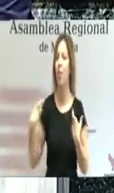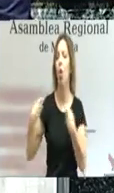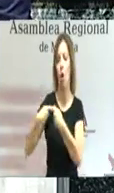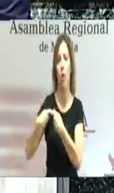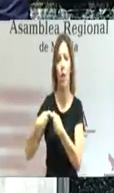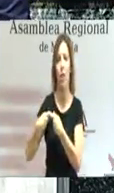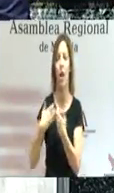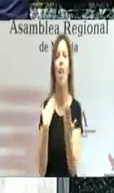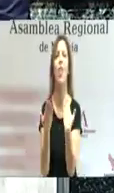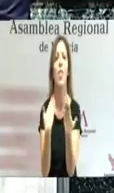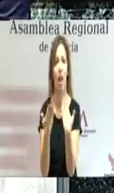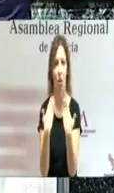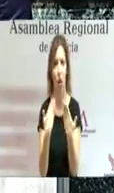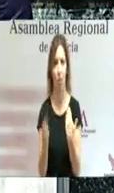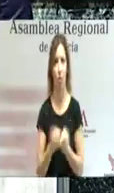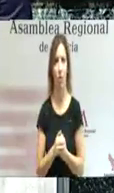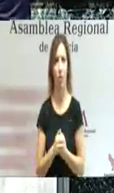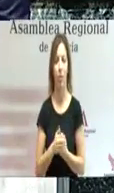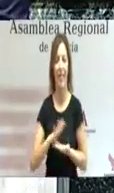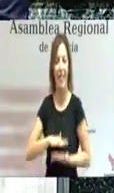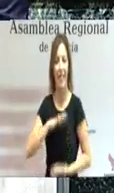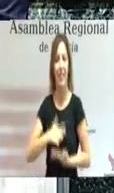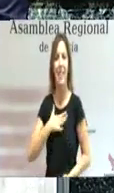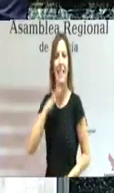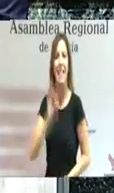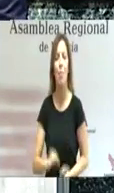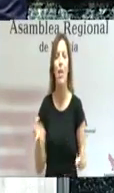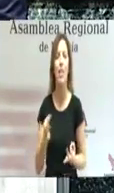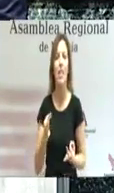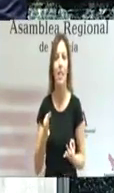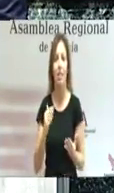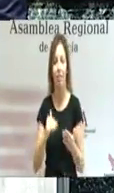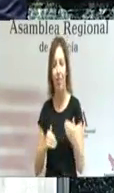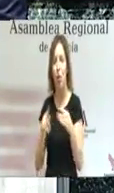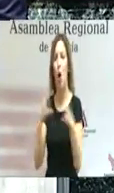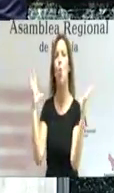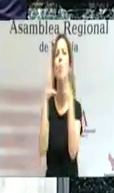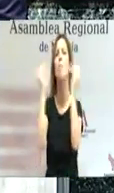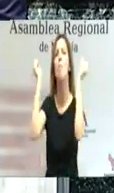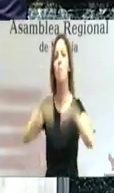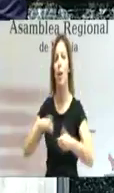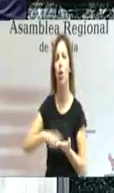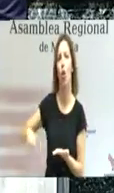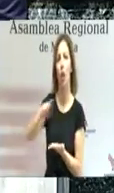Dialoguemos, seamos capaces de alcanzar un gran pacto regional por la educación.